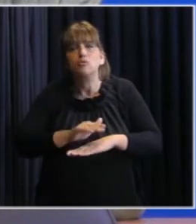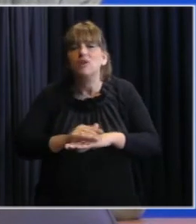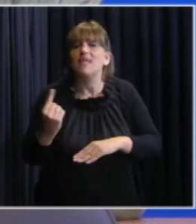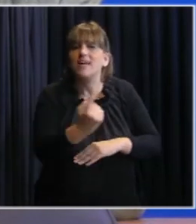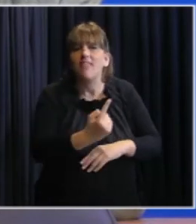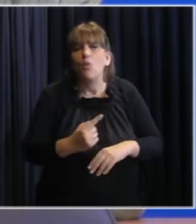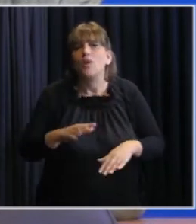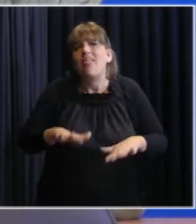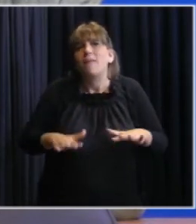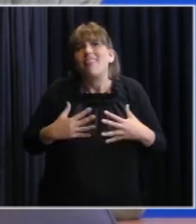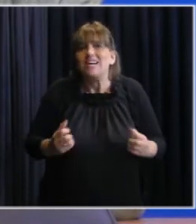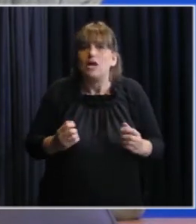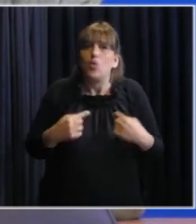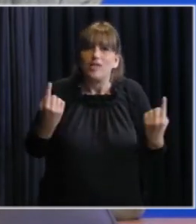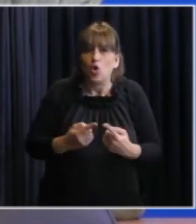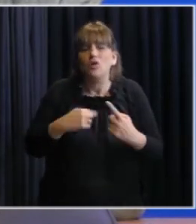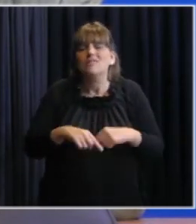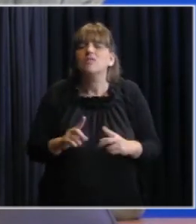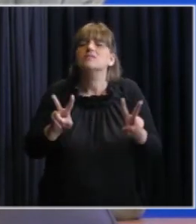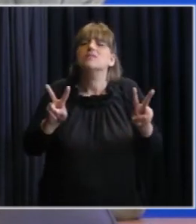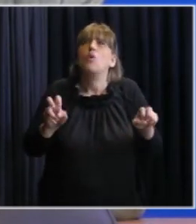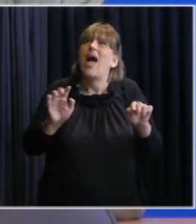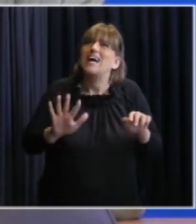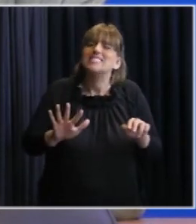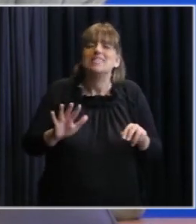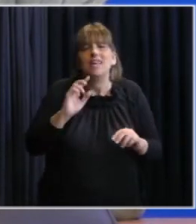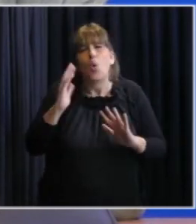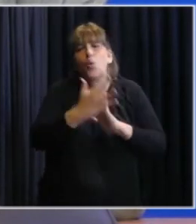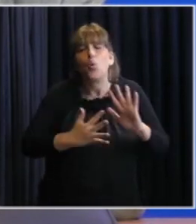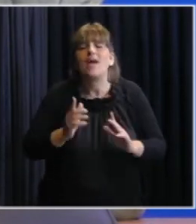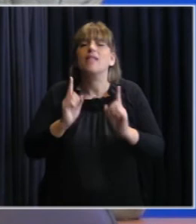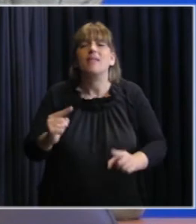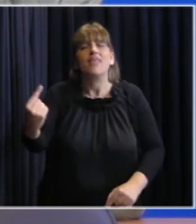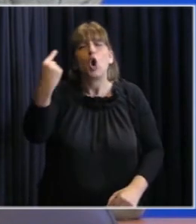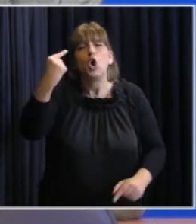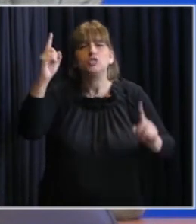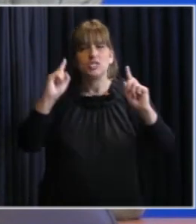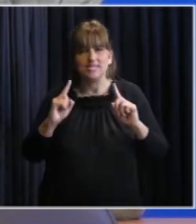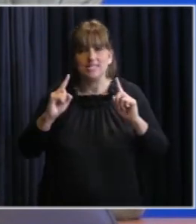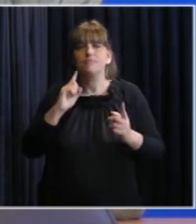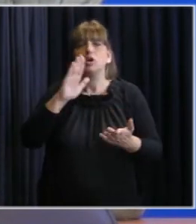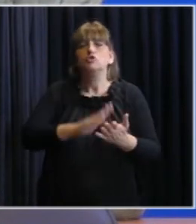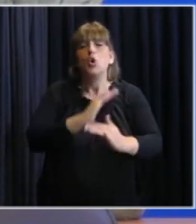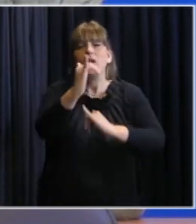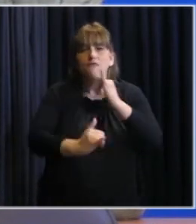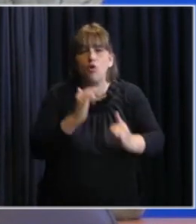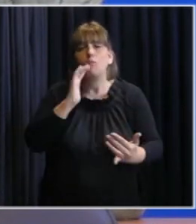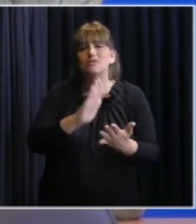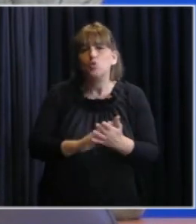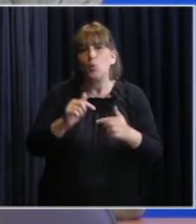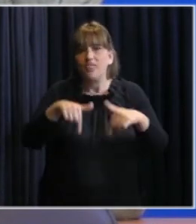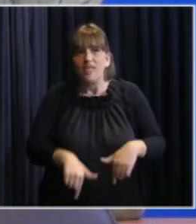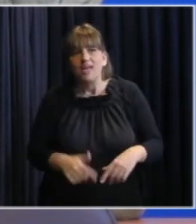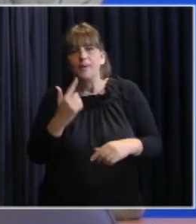salud de todos y este es un tema de conciencia y es un tema nacional para el informe sobre las situaciones epidemiológicas el